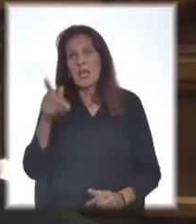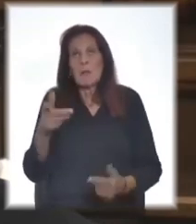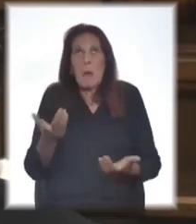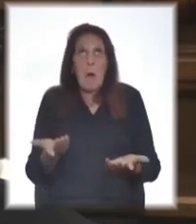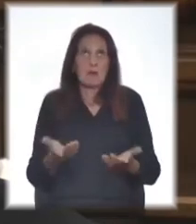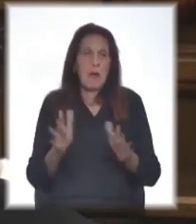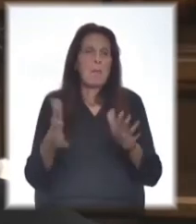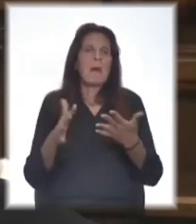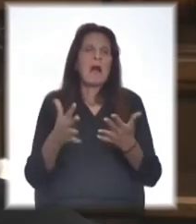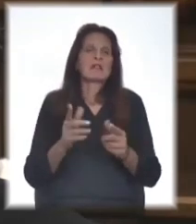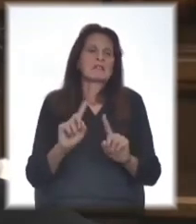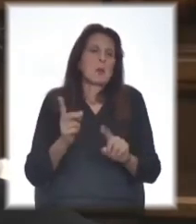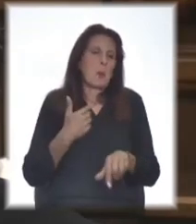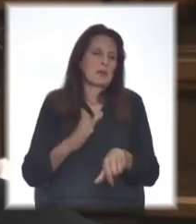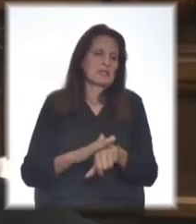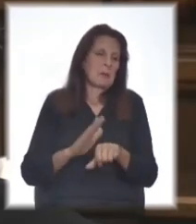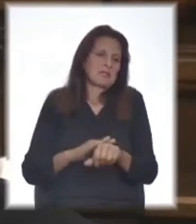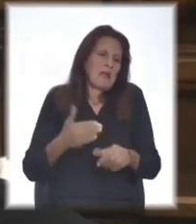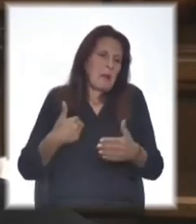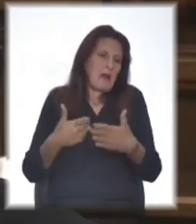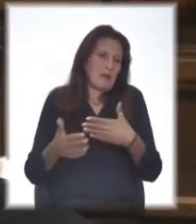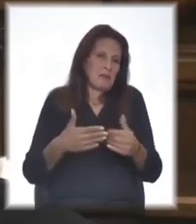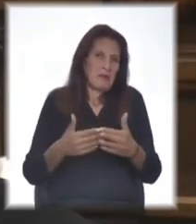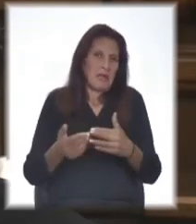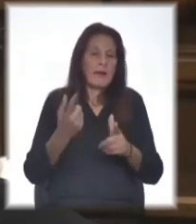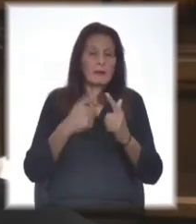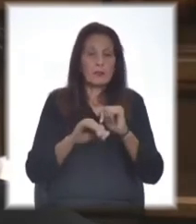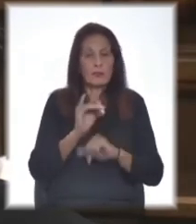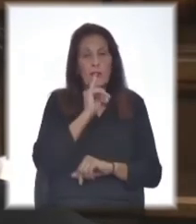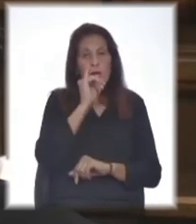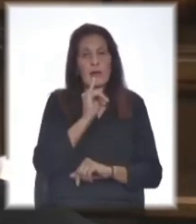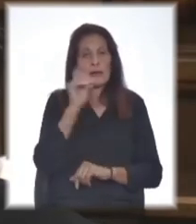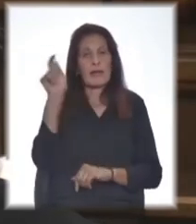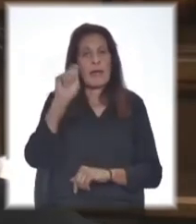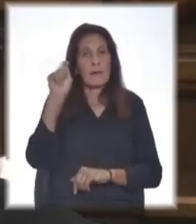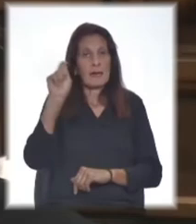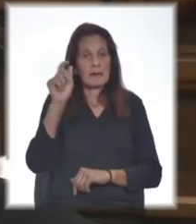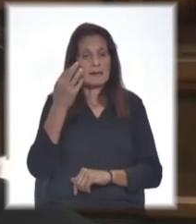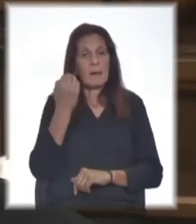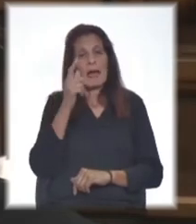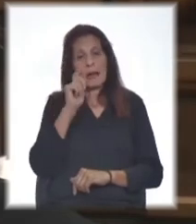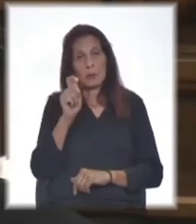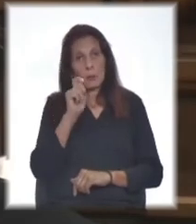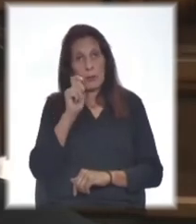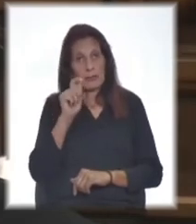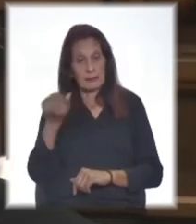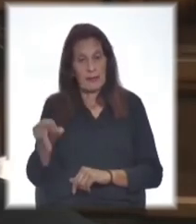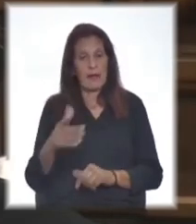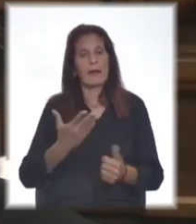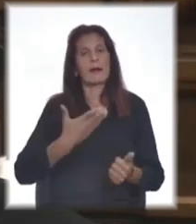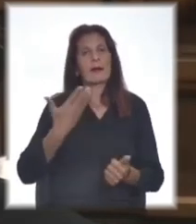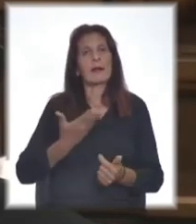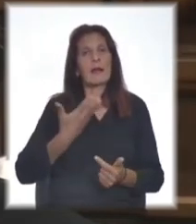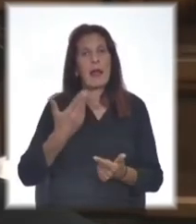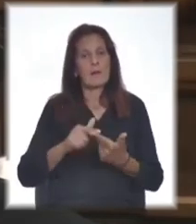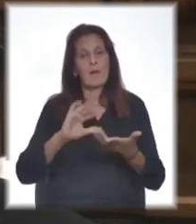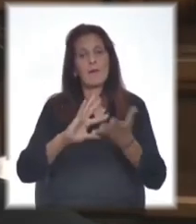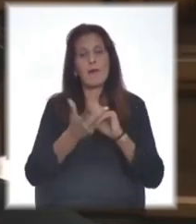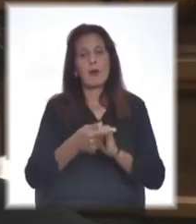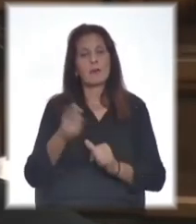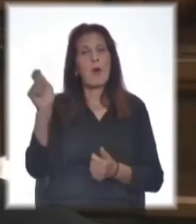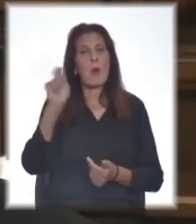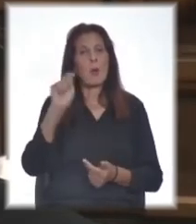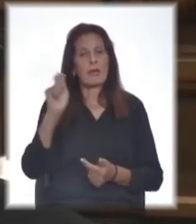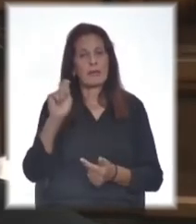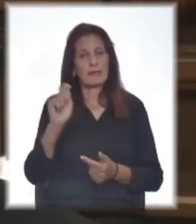parece que nadie se hace cargo. Reclamamos la declaración de emergencia para el sector turístico, reclamamos la implementación de forma urgente